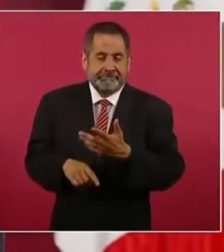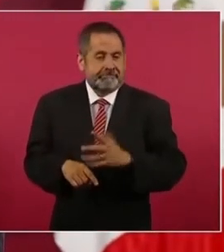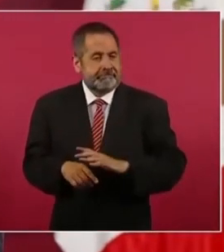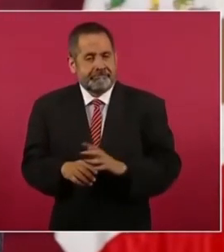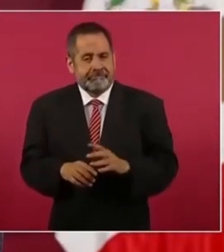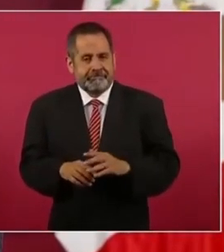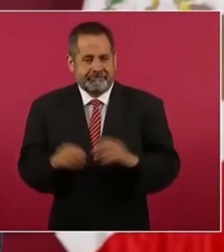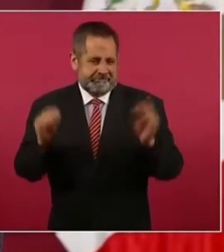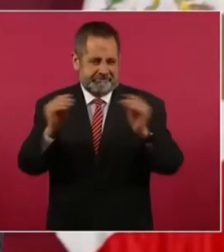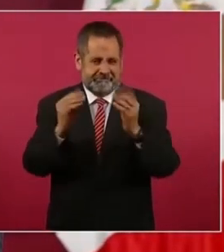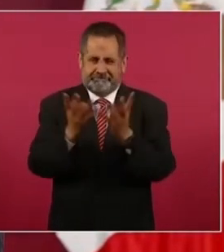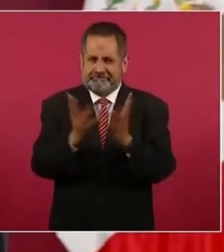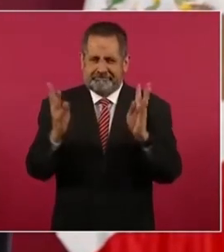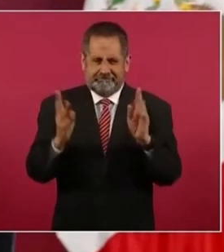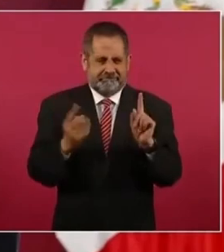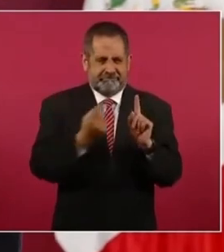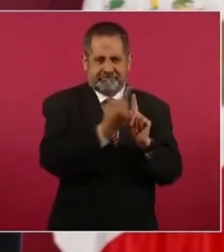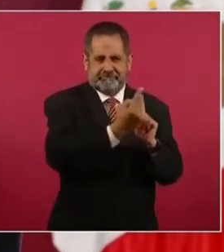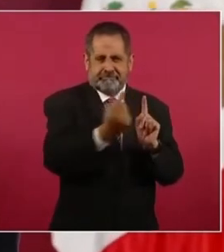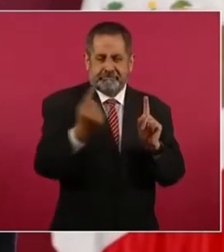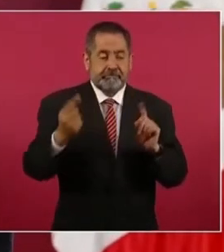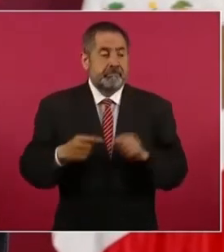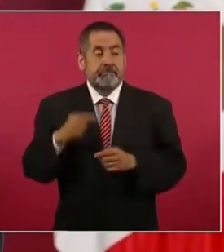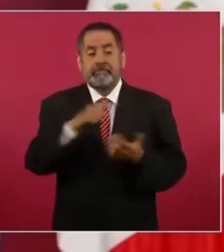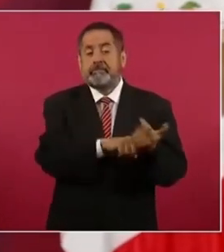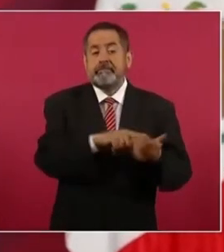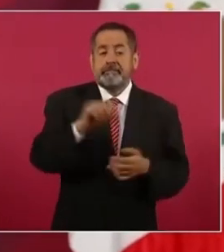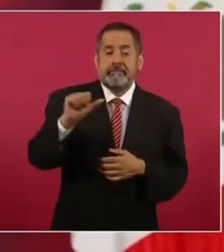en los debates, sobre todo a Anaya,